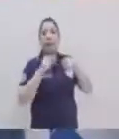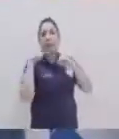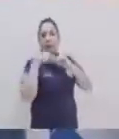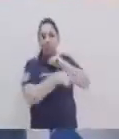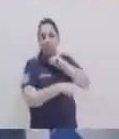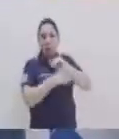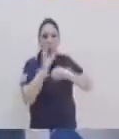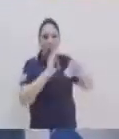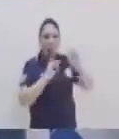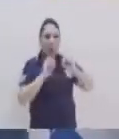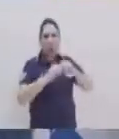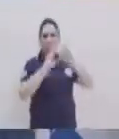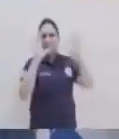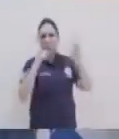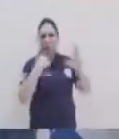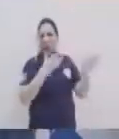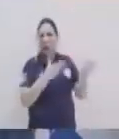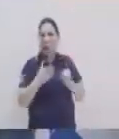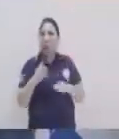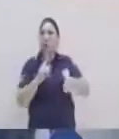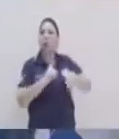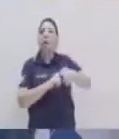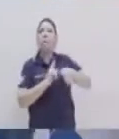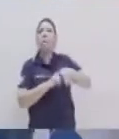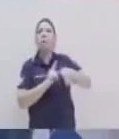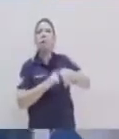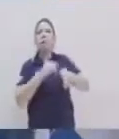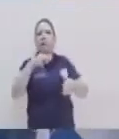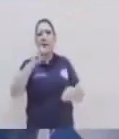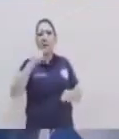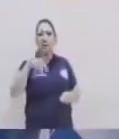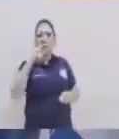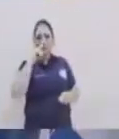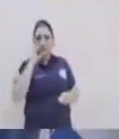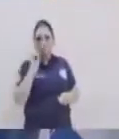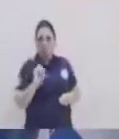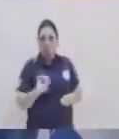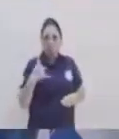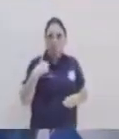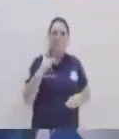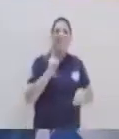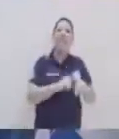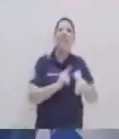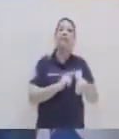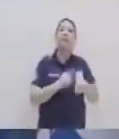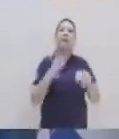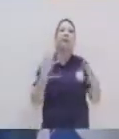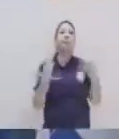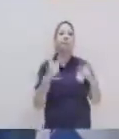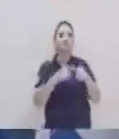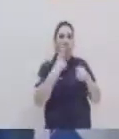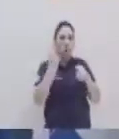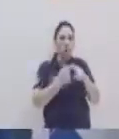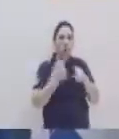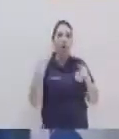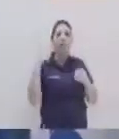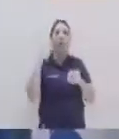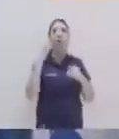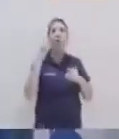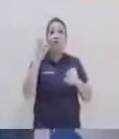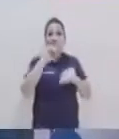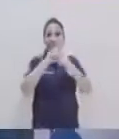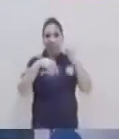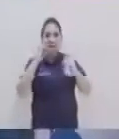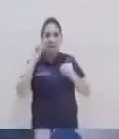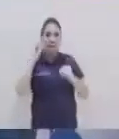profundo y es grave. ¿Y en el momento? El momento podría ser determinar el tiempo, se podría decir también, ¿verdad?